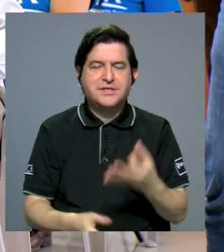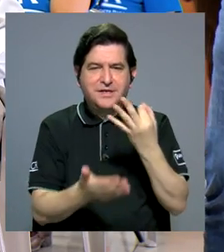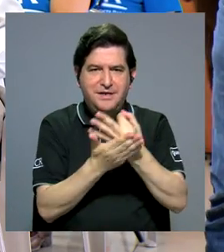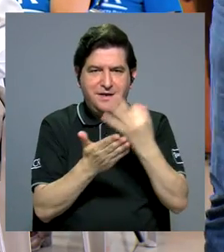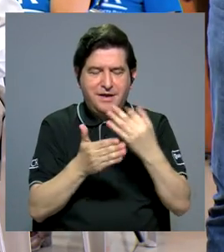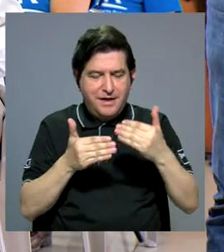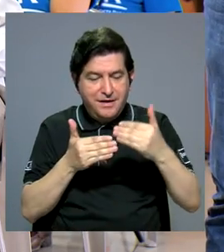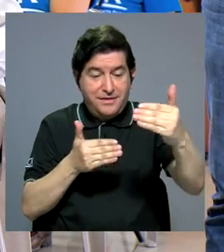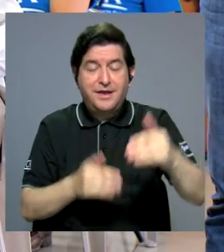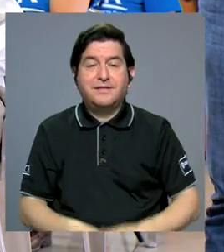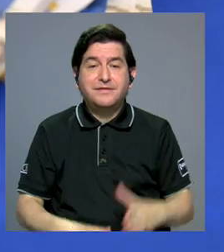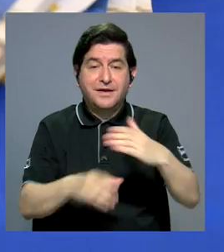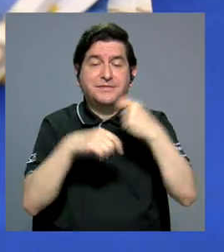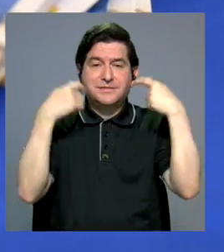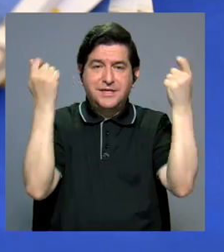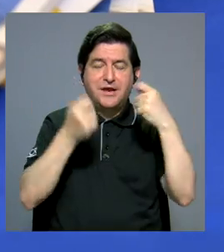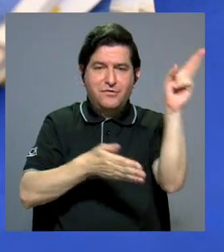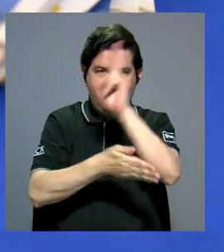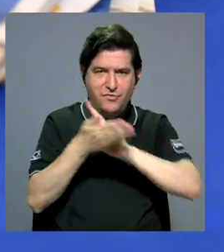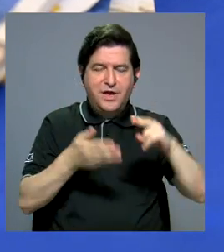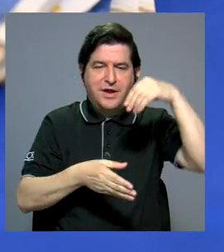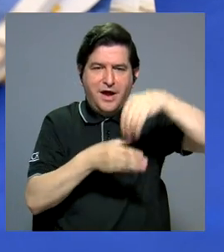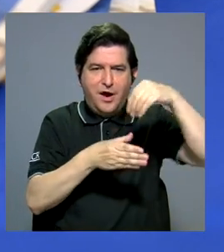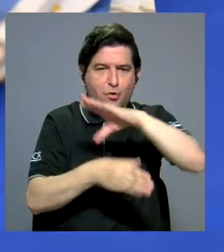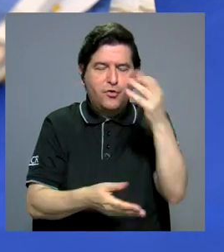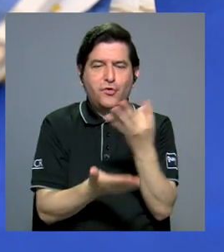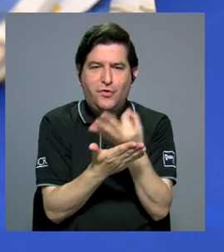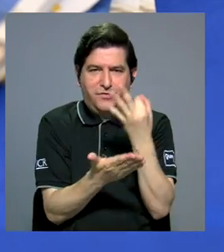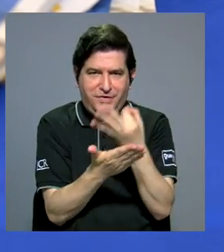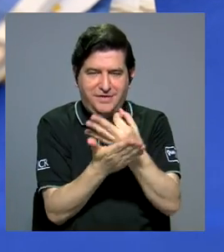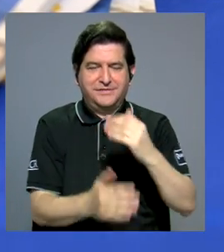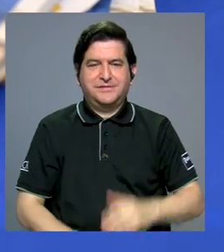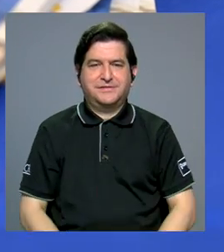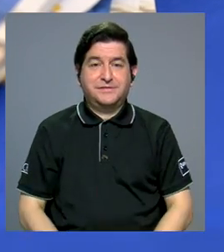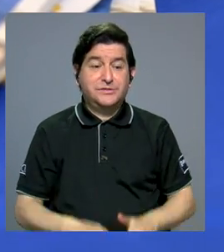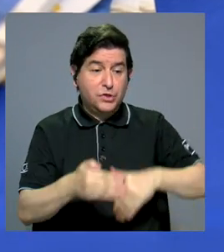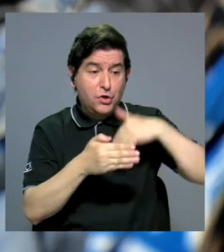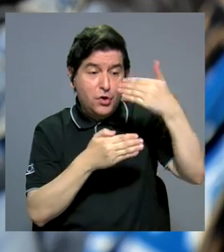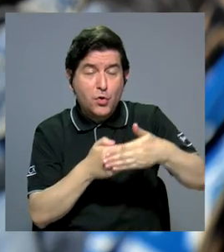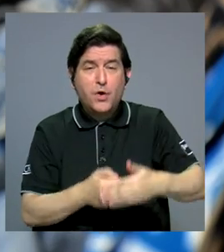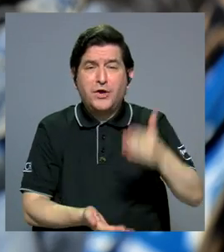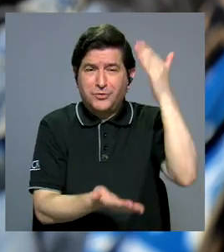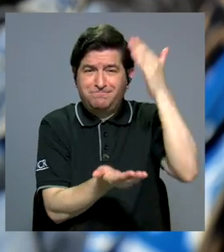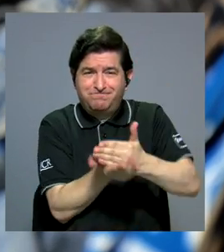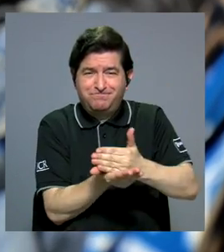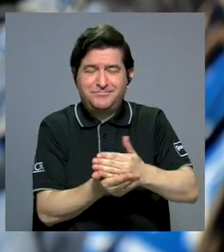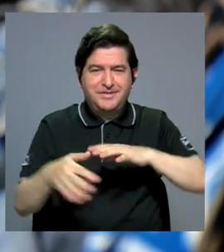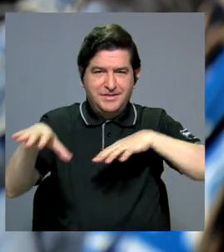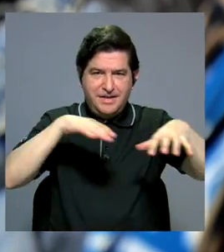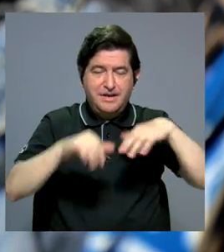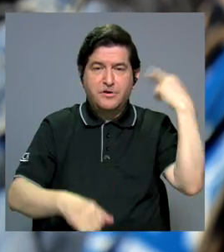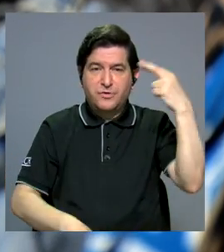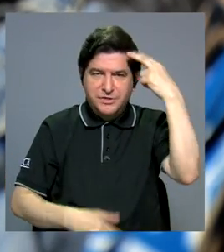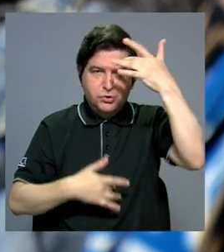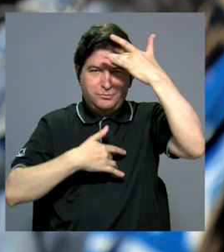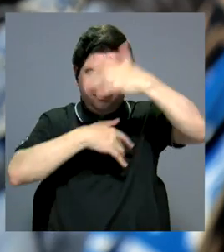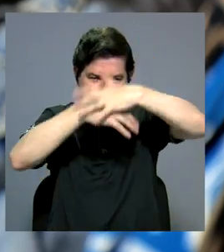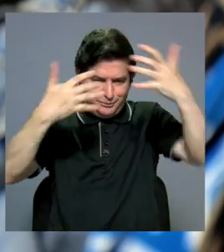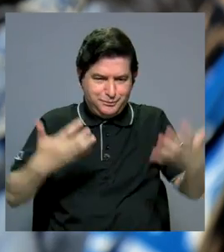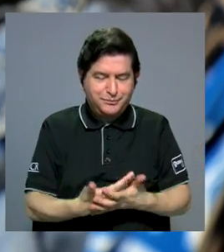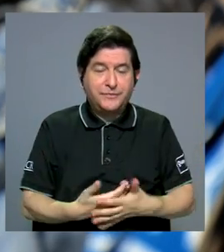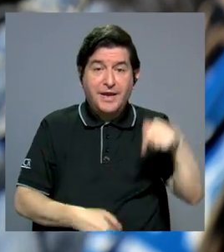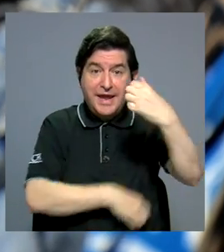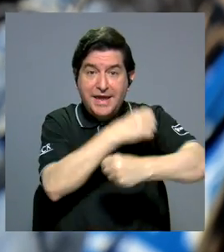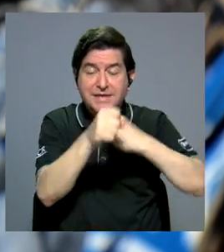Financiera realiza la Feria Universitaria del Ahorro y las Finanzas. Posterior a una interrupción del evento debido a la pandemia,